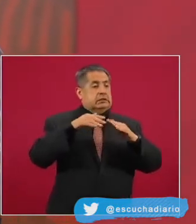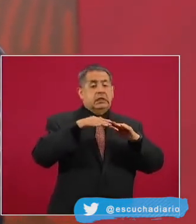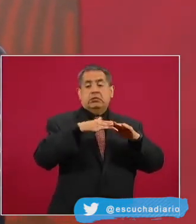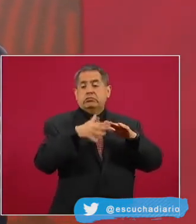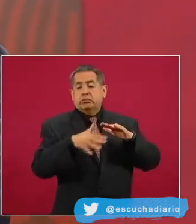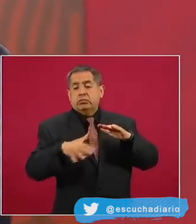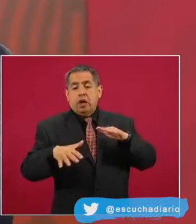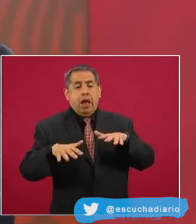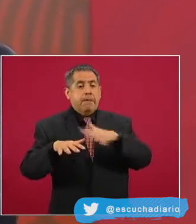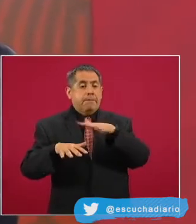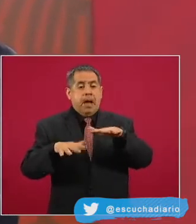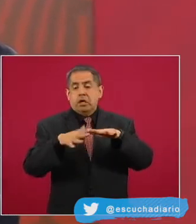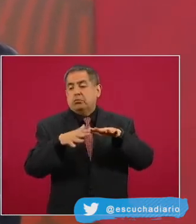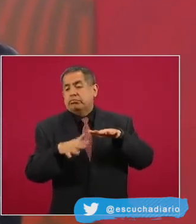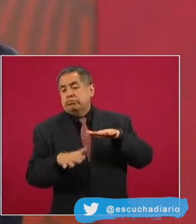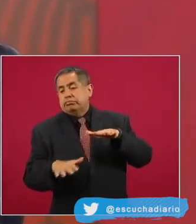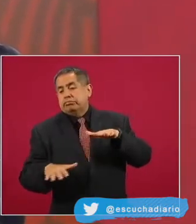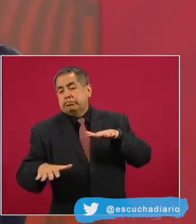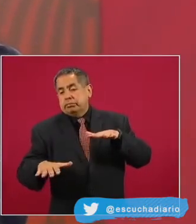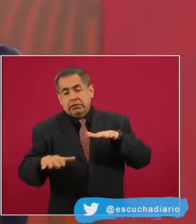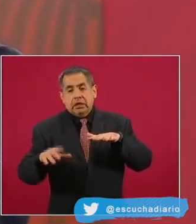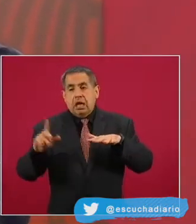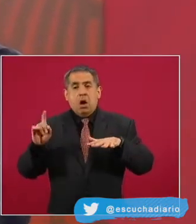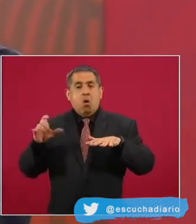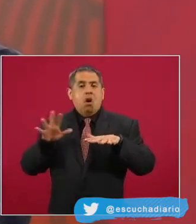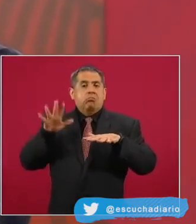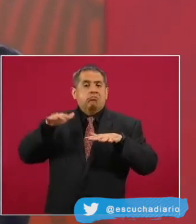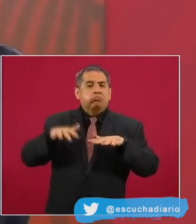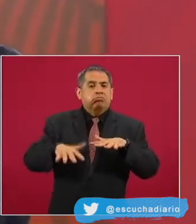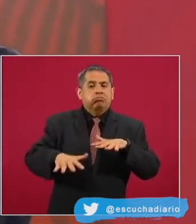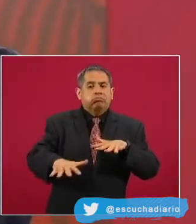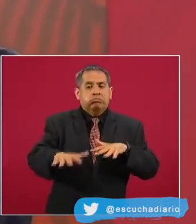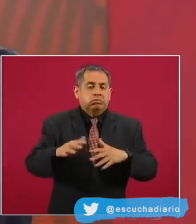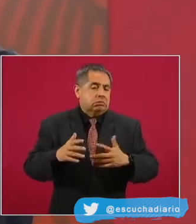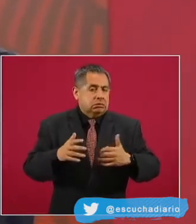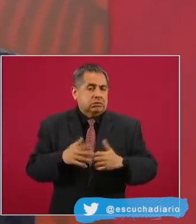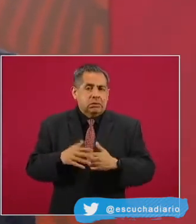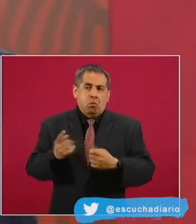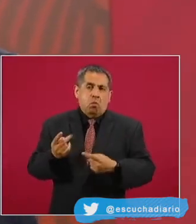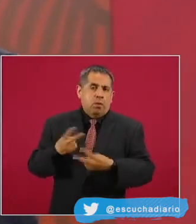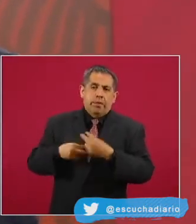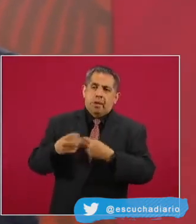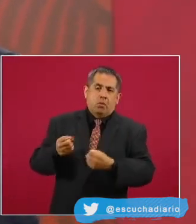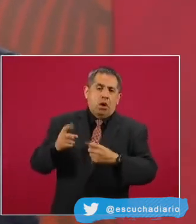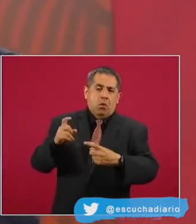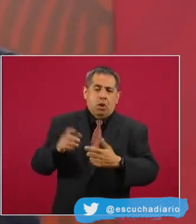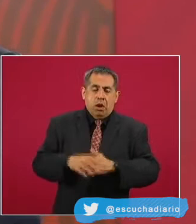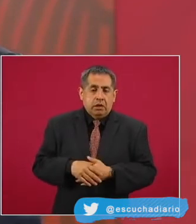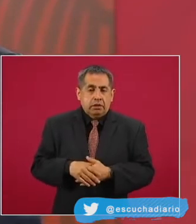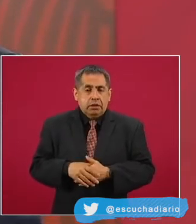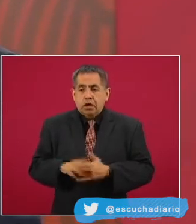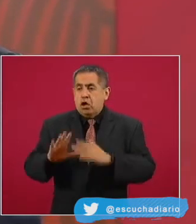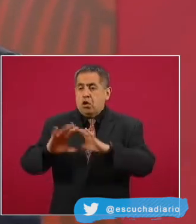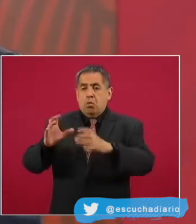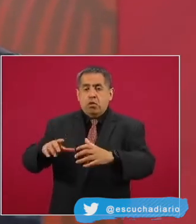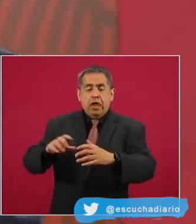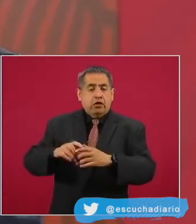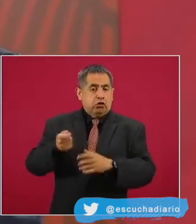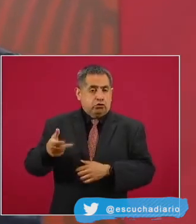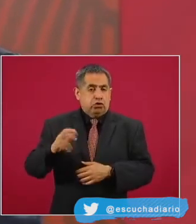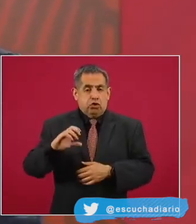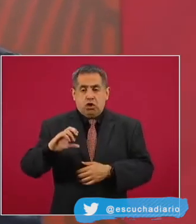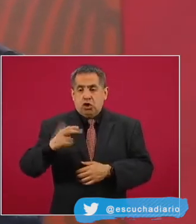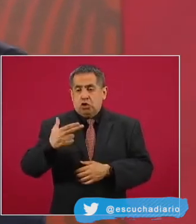ocho funcionarios los responsables de verificar, evaluar y diagnosticar posibles irregularidades para que se evite el uso indebido de recursos